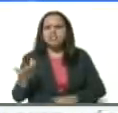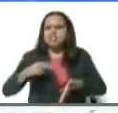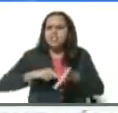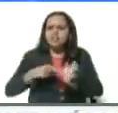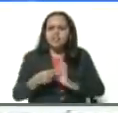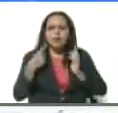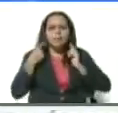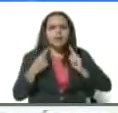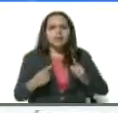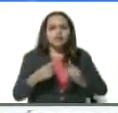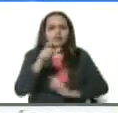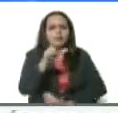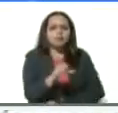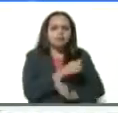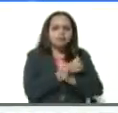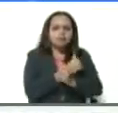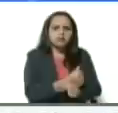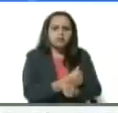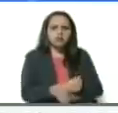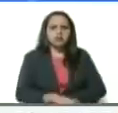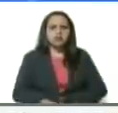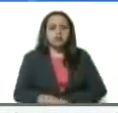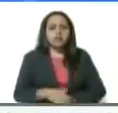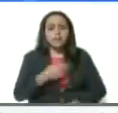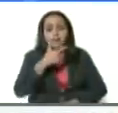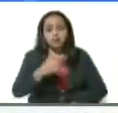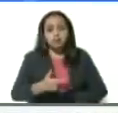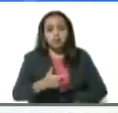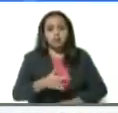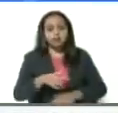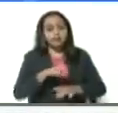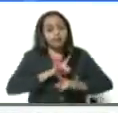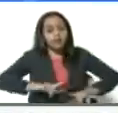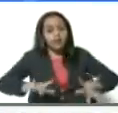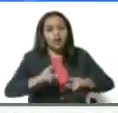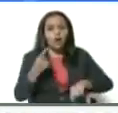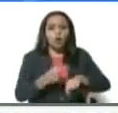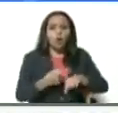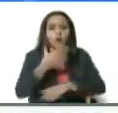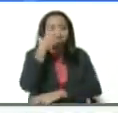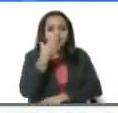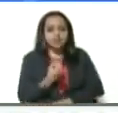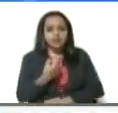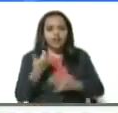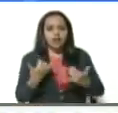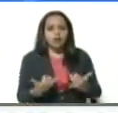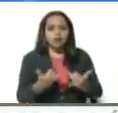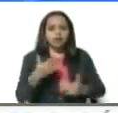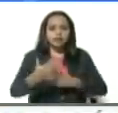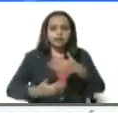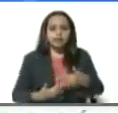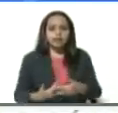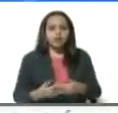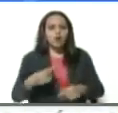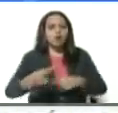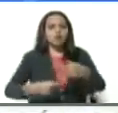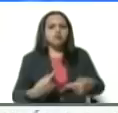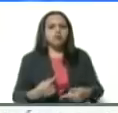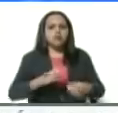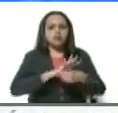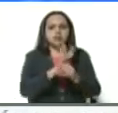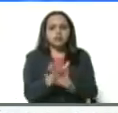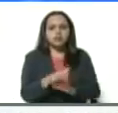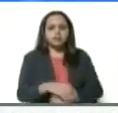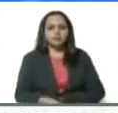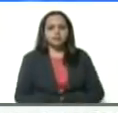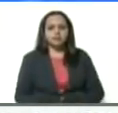a un ser amado, a un ser querido, y bueno, las horas tristes que deben estar atravesando víctimas del COVID. Y